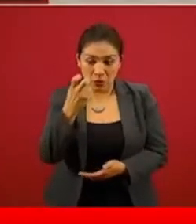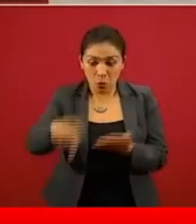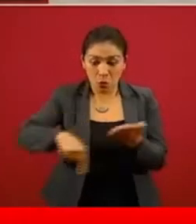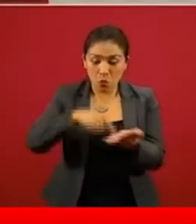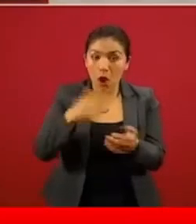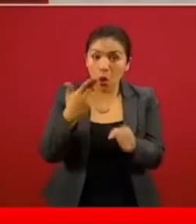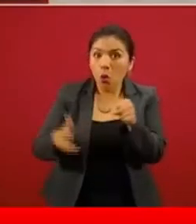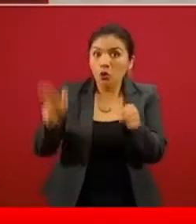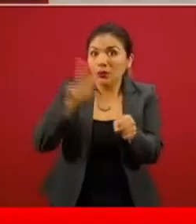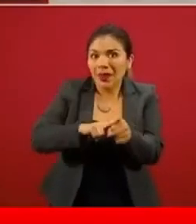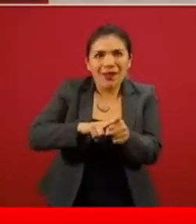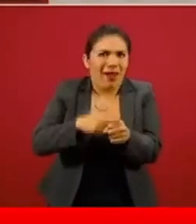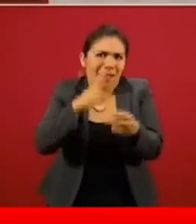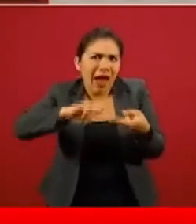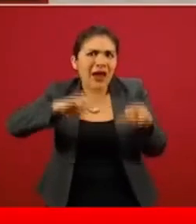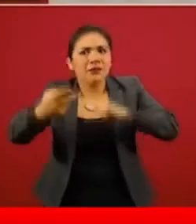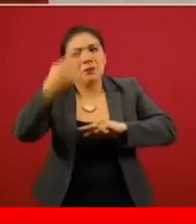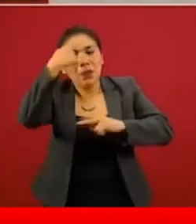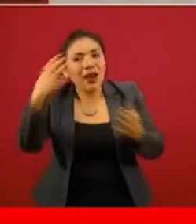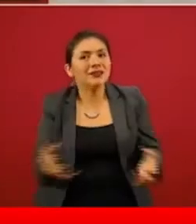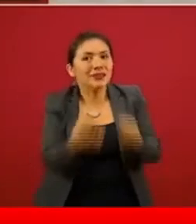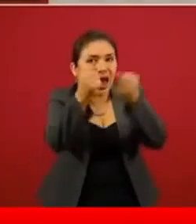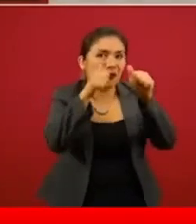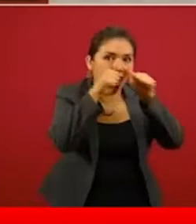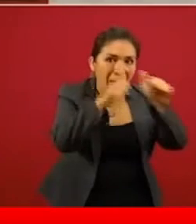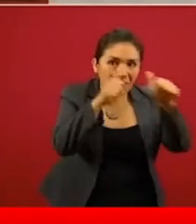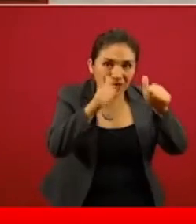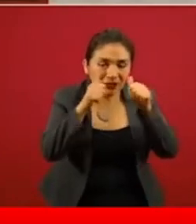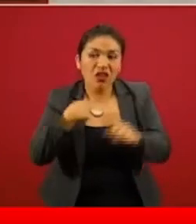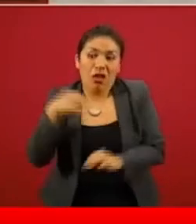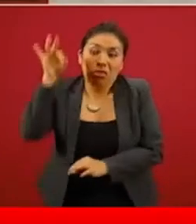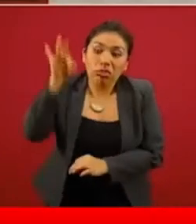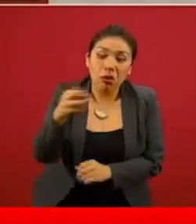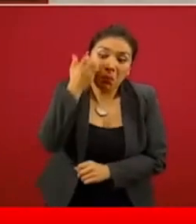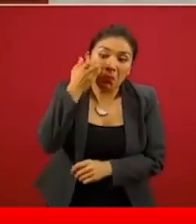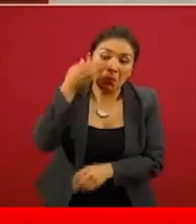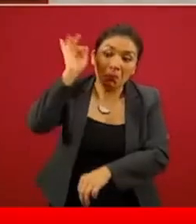son todo lo contrario, son sitios de atención, no sitios de daño.